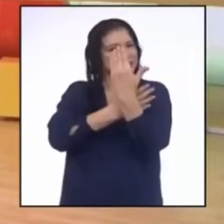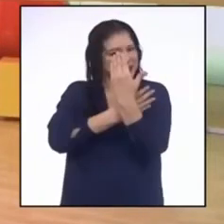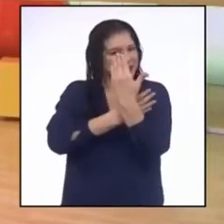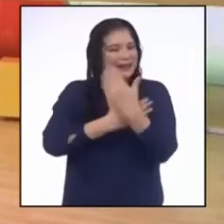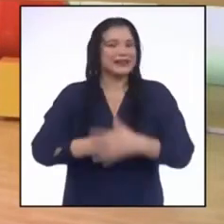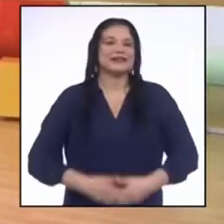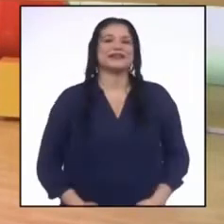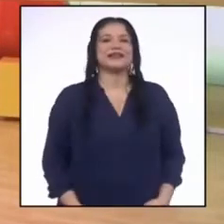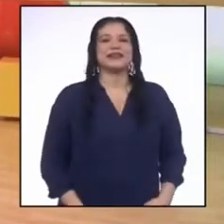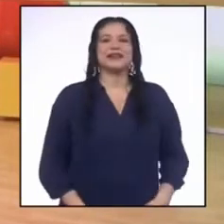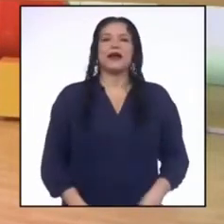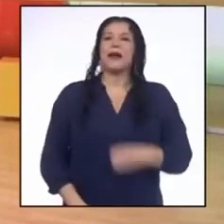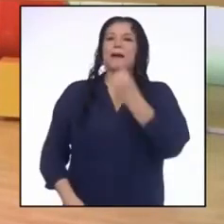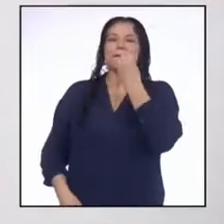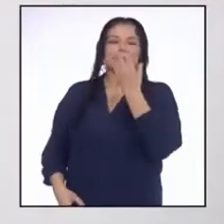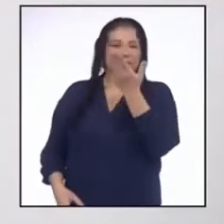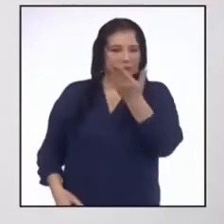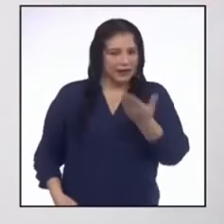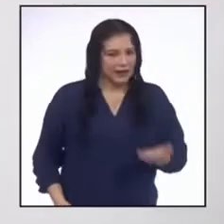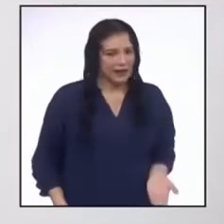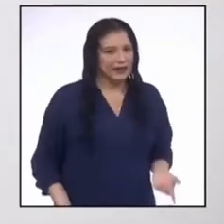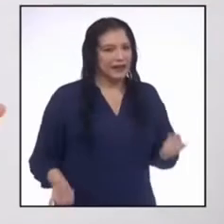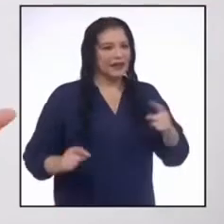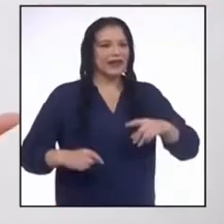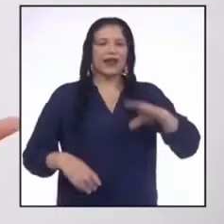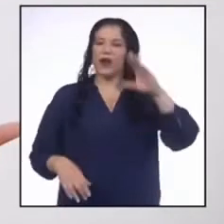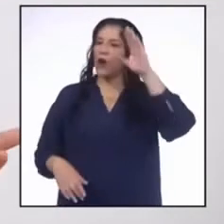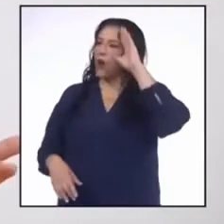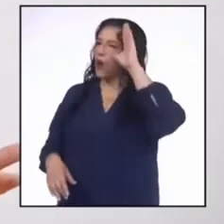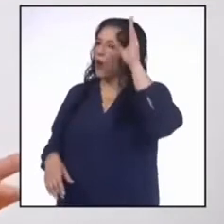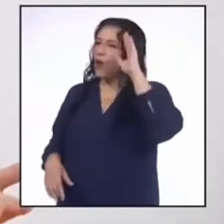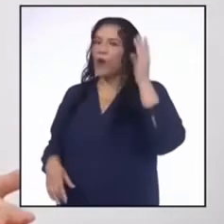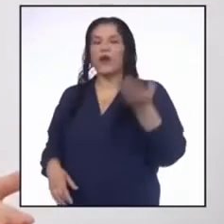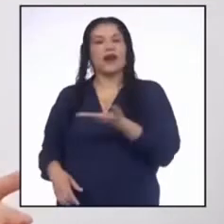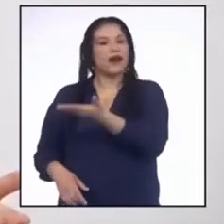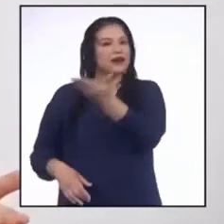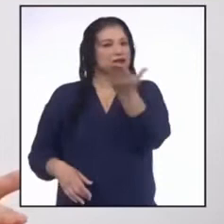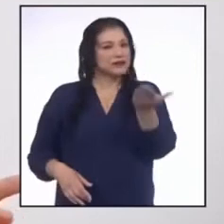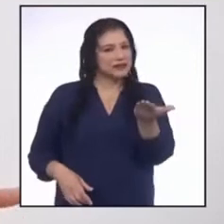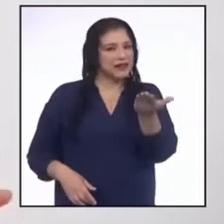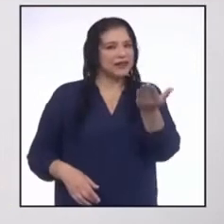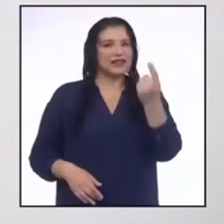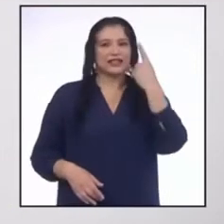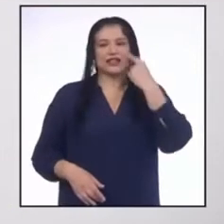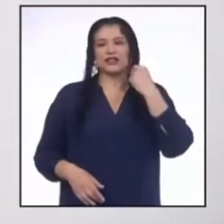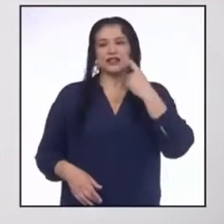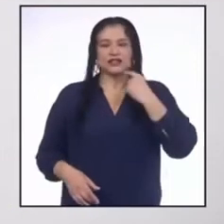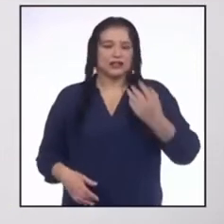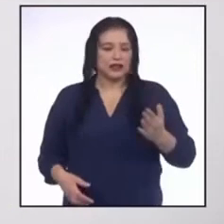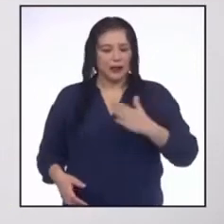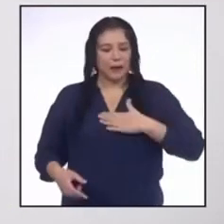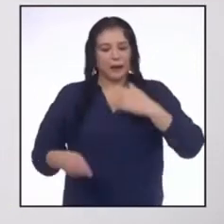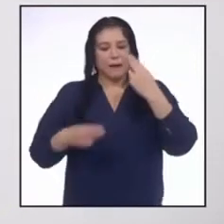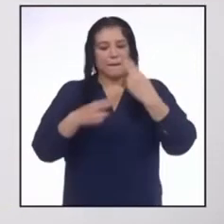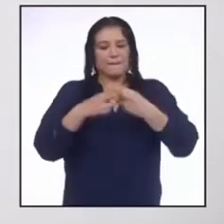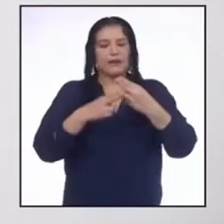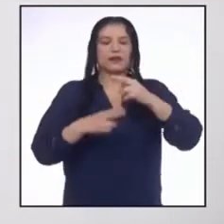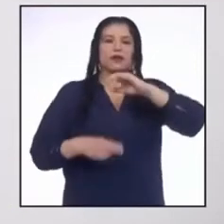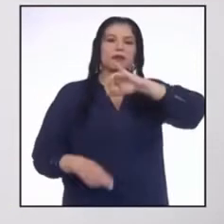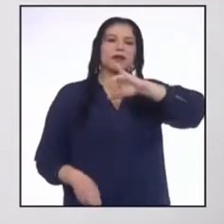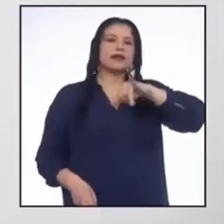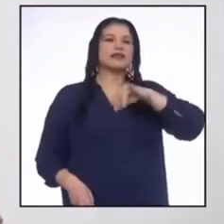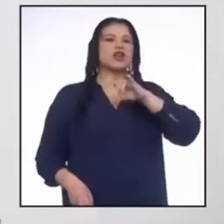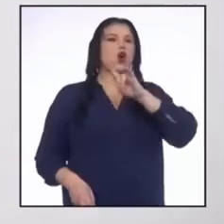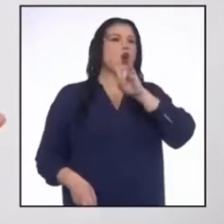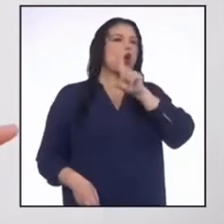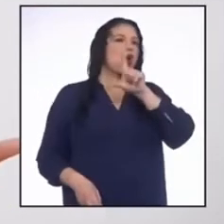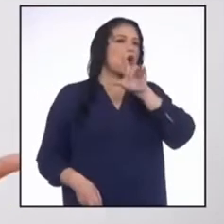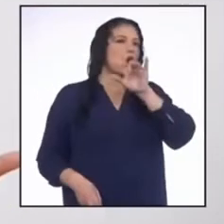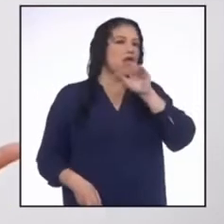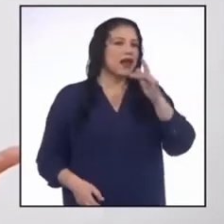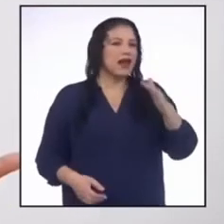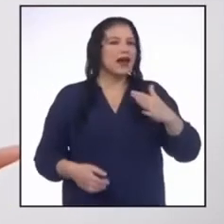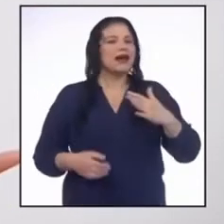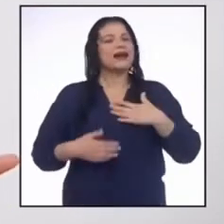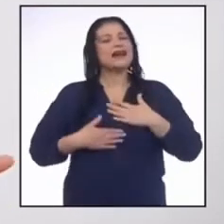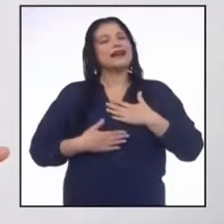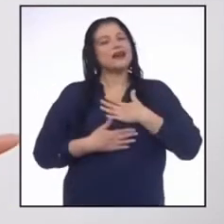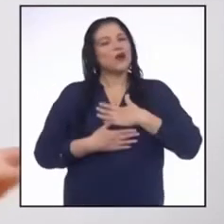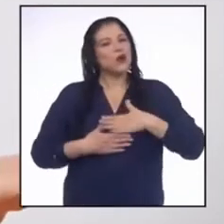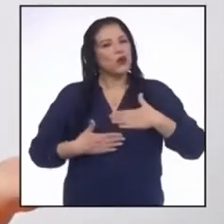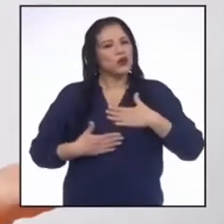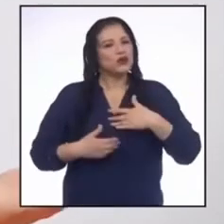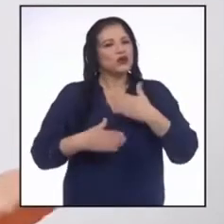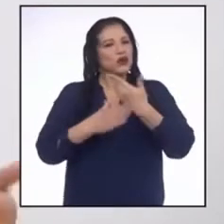profesora! ¡Bienvenida! Hola a todas y todos. Mi nombre es Julián Ríquez. Qué gusto